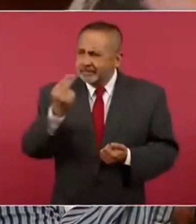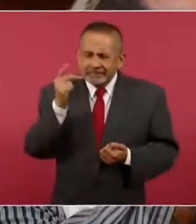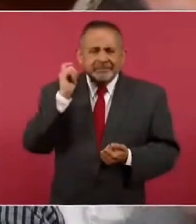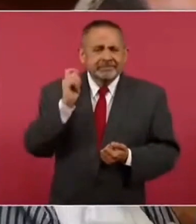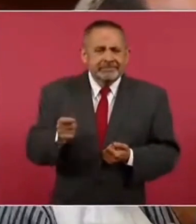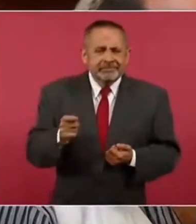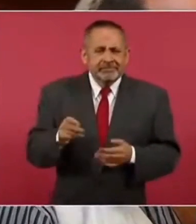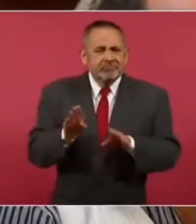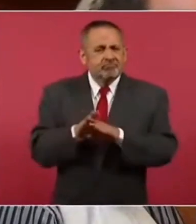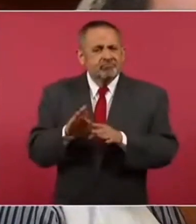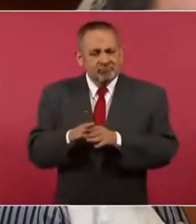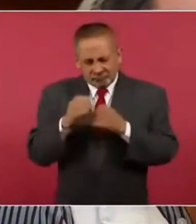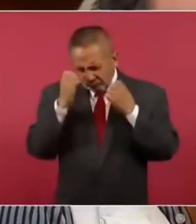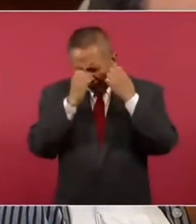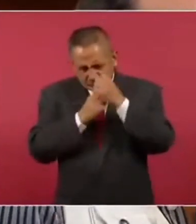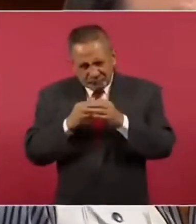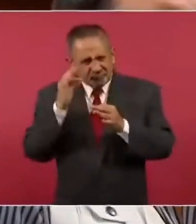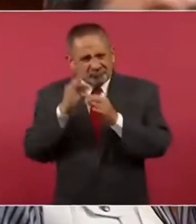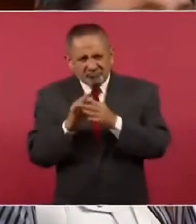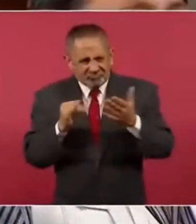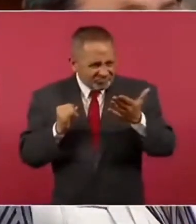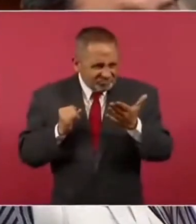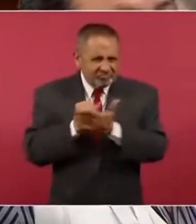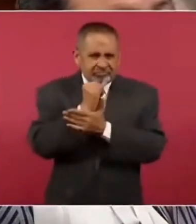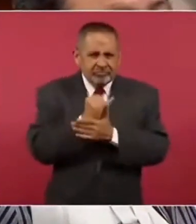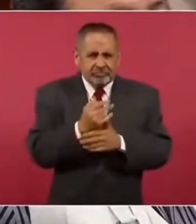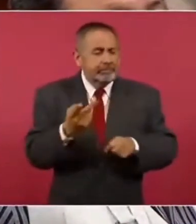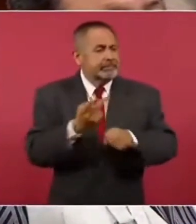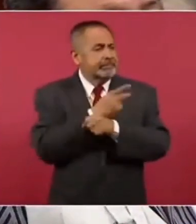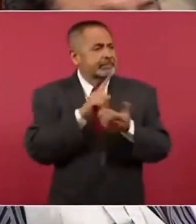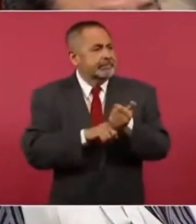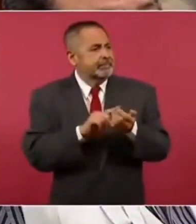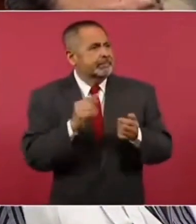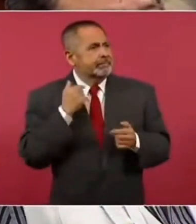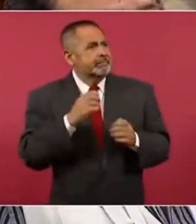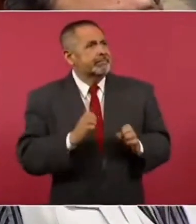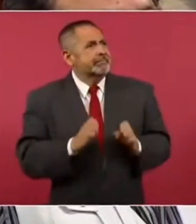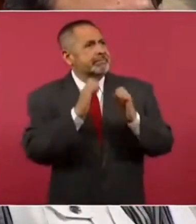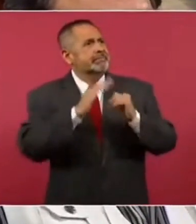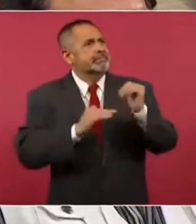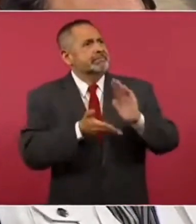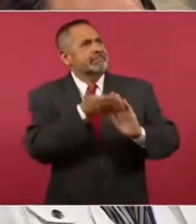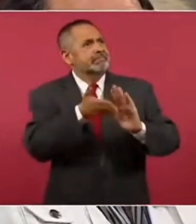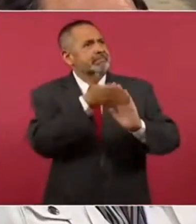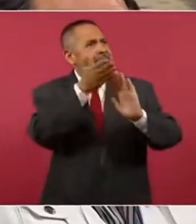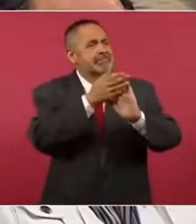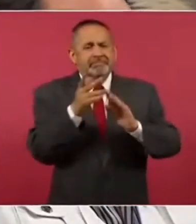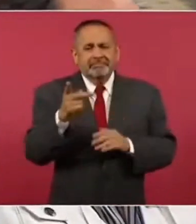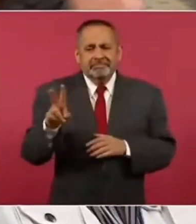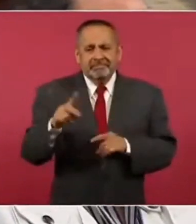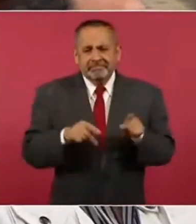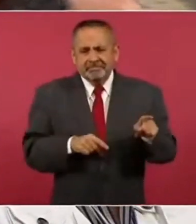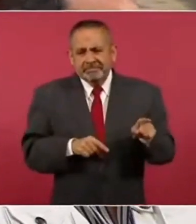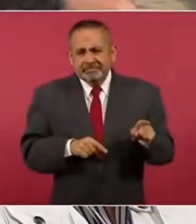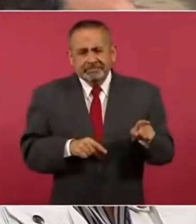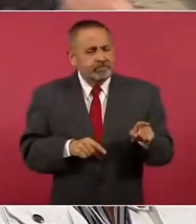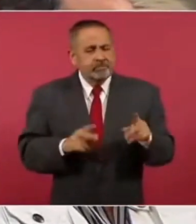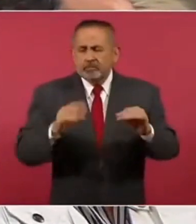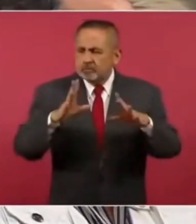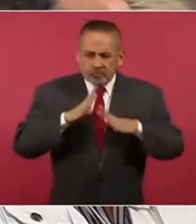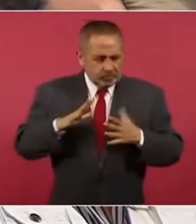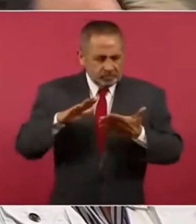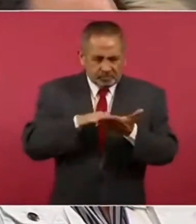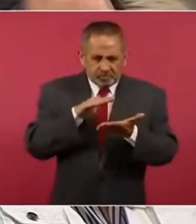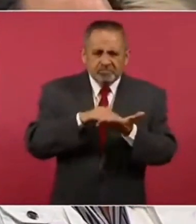que se haga un análisis, un diagnóstico de los recientes edificios que se han construido en Puerto Vallarta, que no cuentan